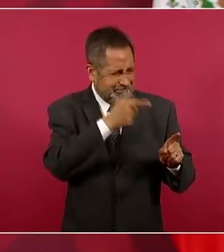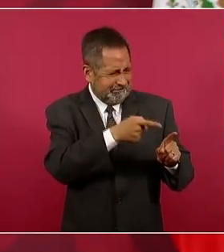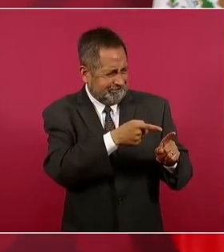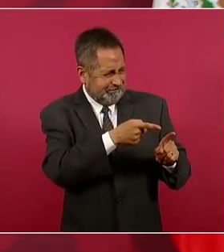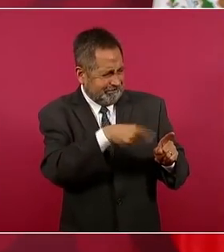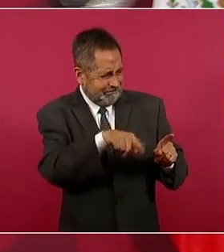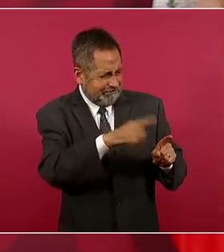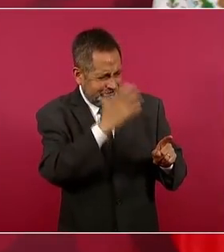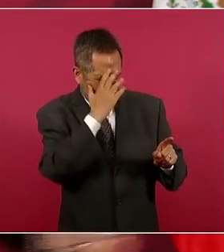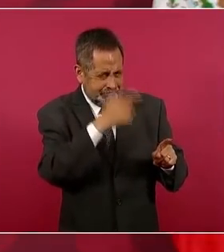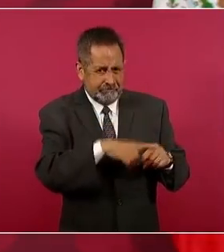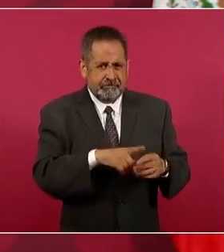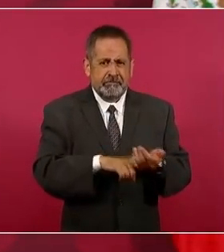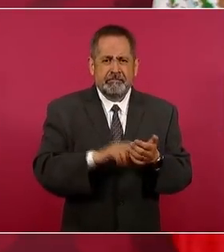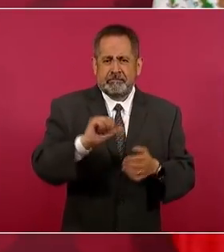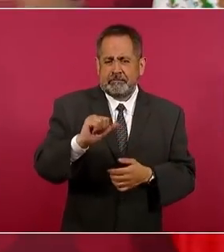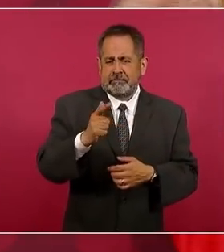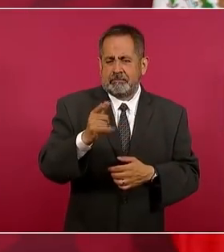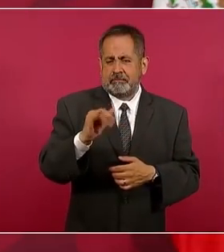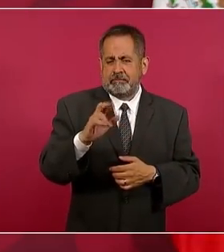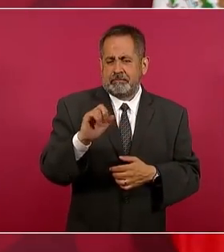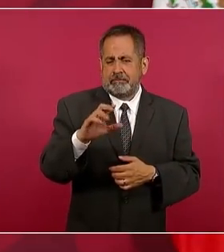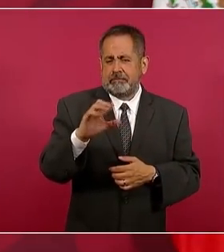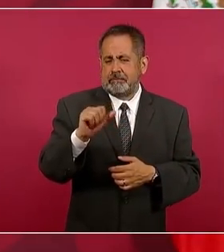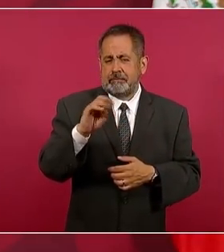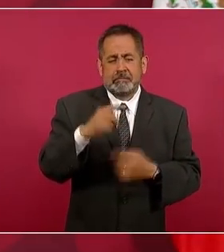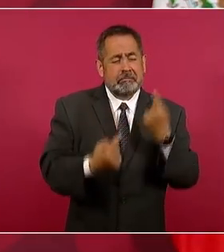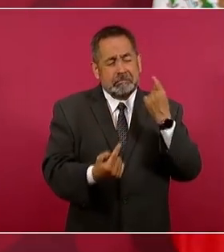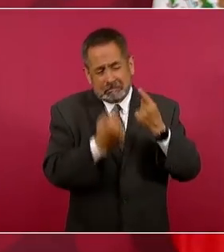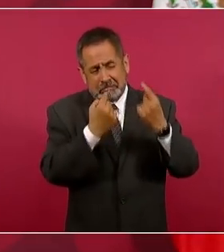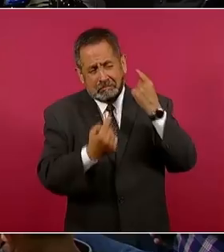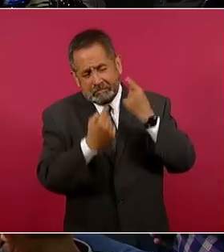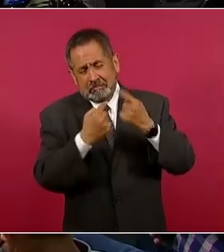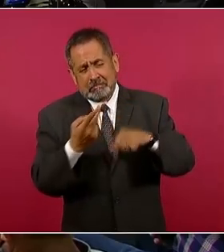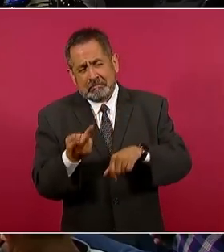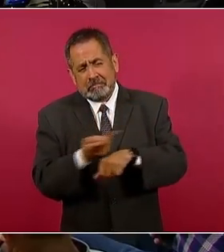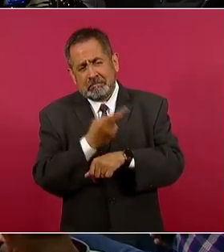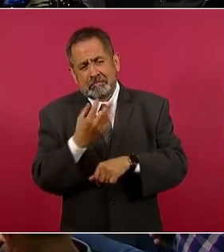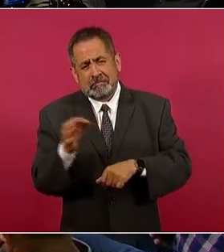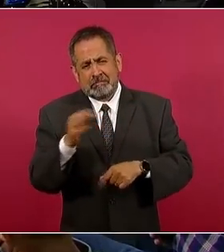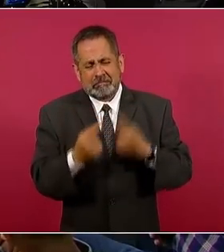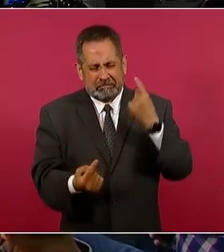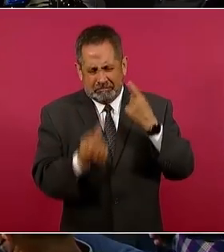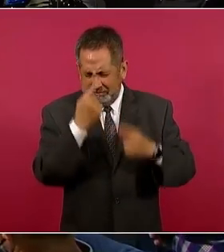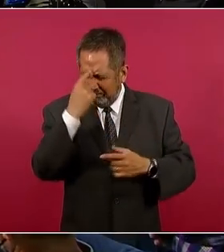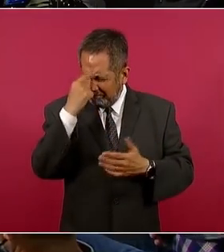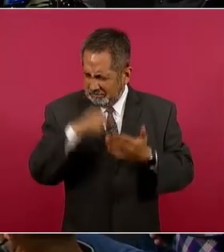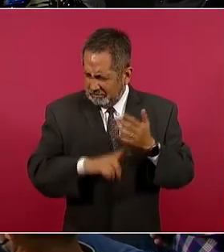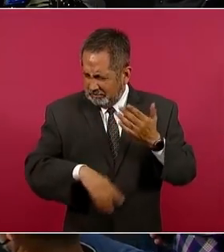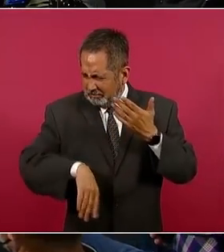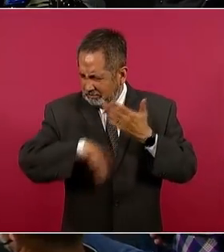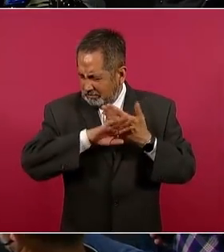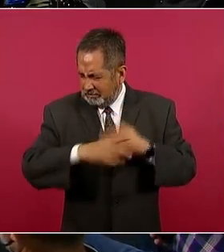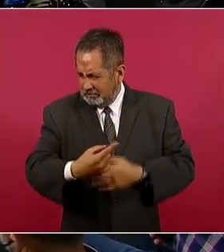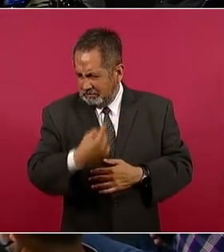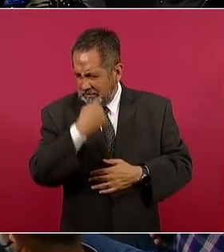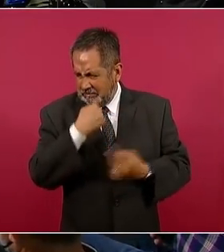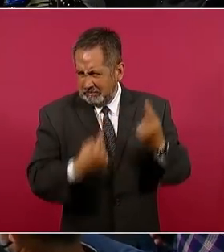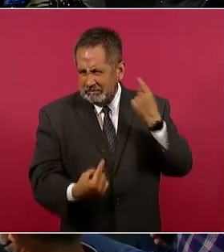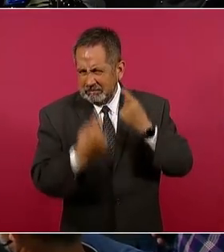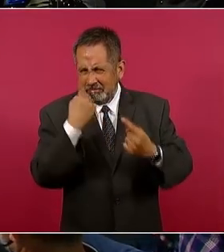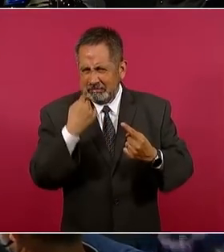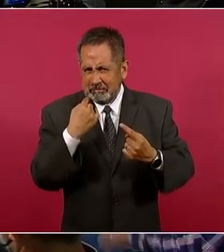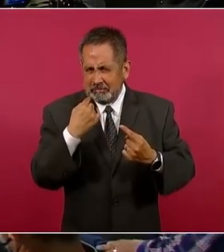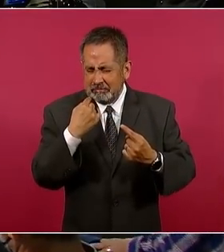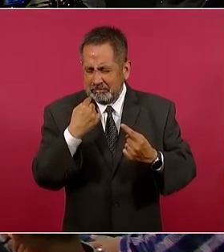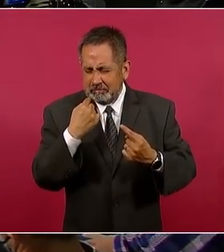Lo de Aguilar Camín, que me insulta, me llamó, creo… No lo